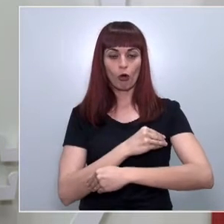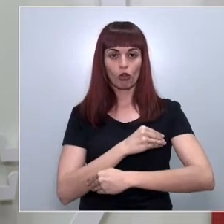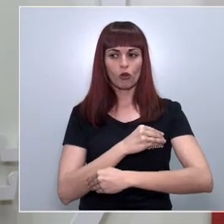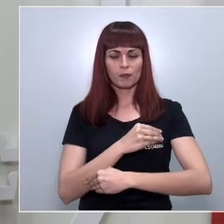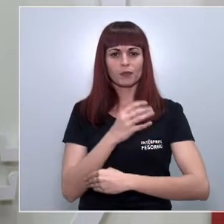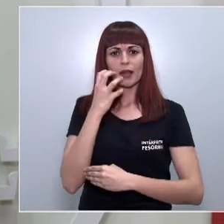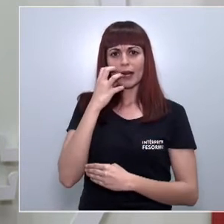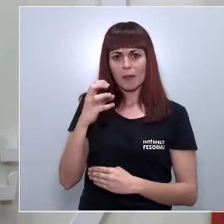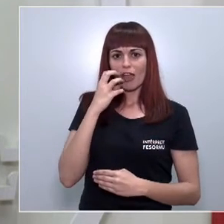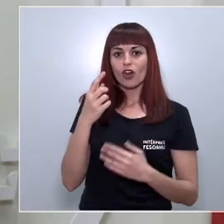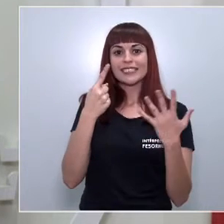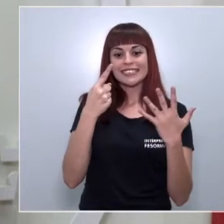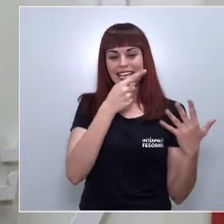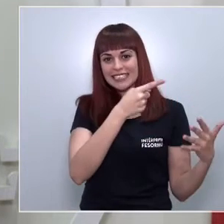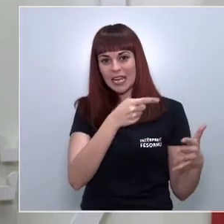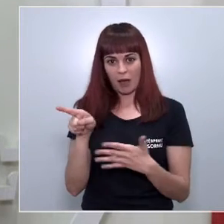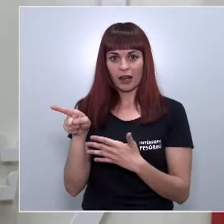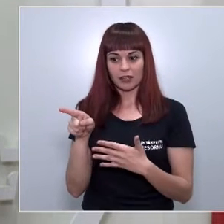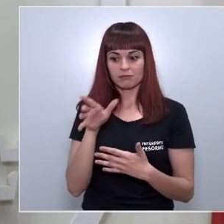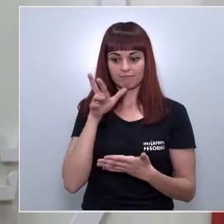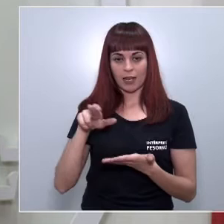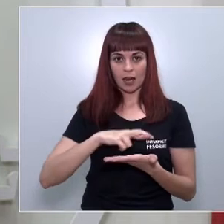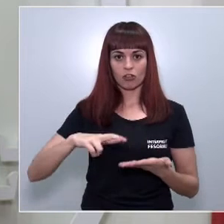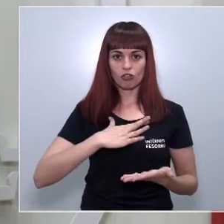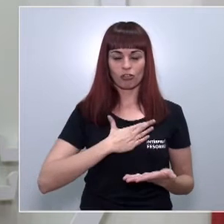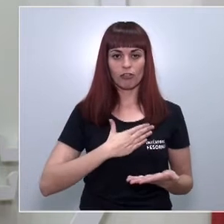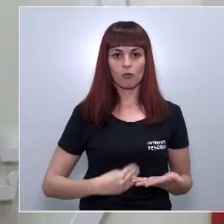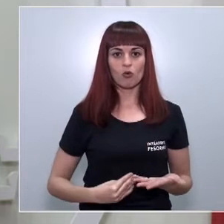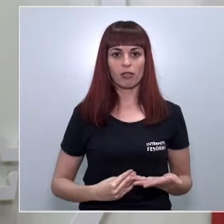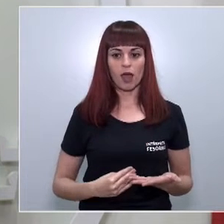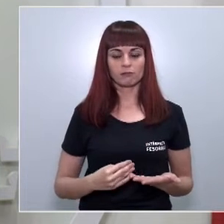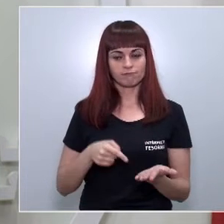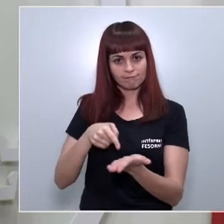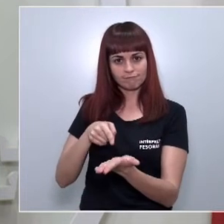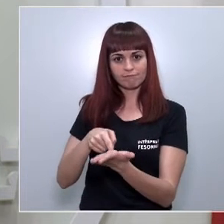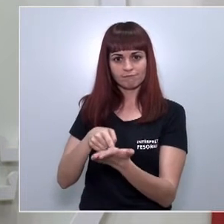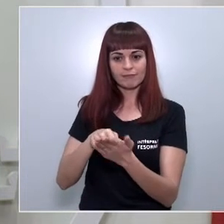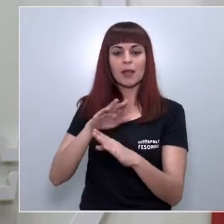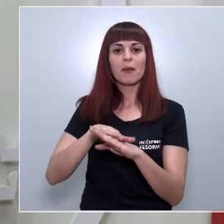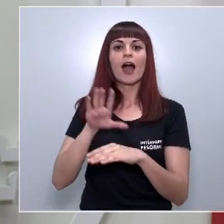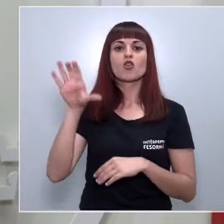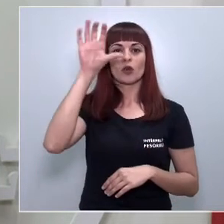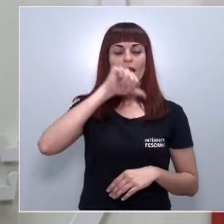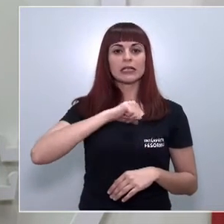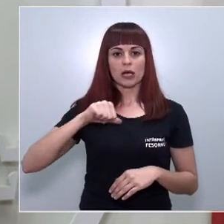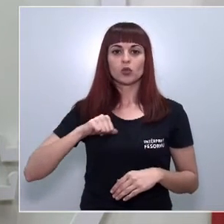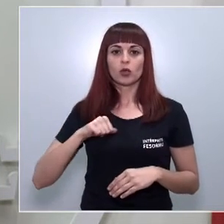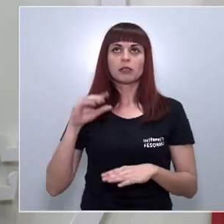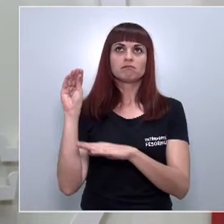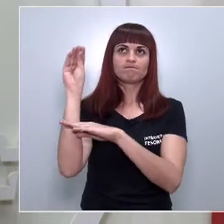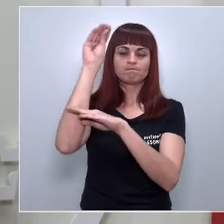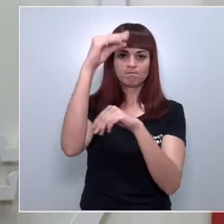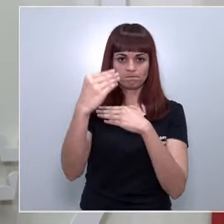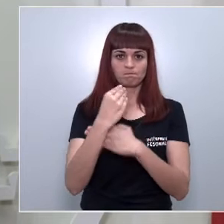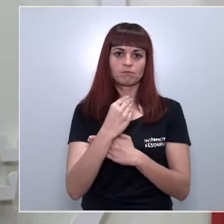llevamos reclamando seis semanas desde la región de Murcia para las comunidades autónomas y para que